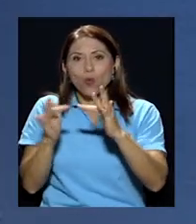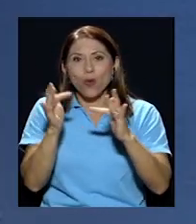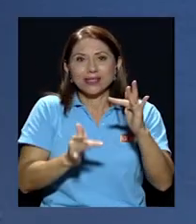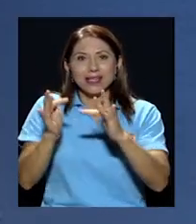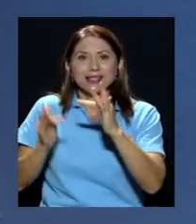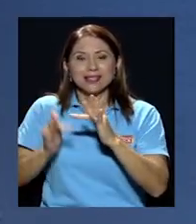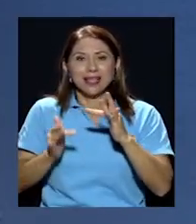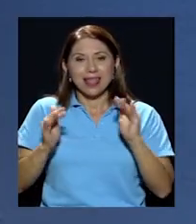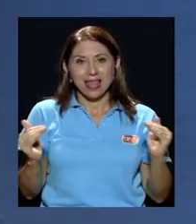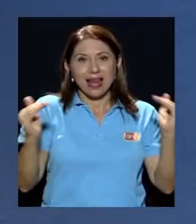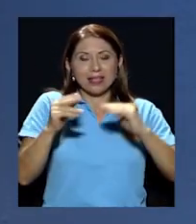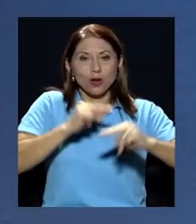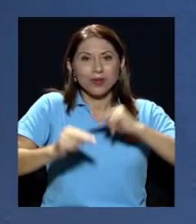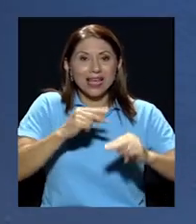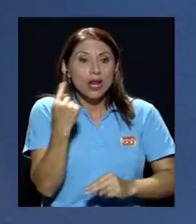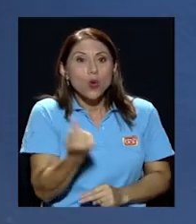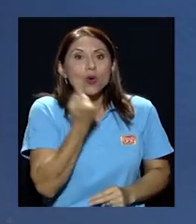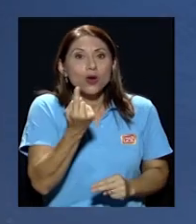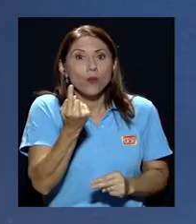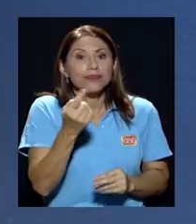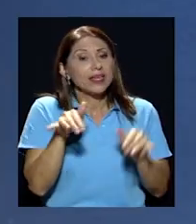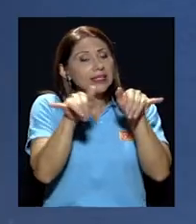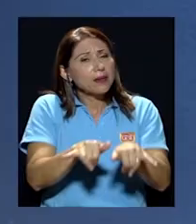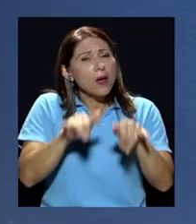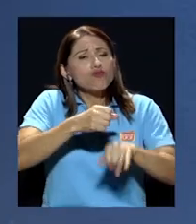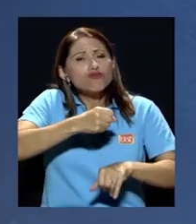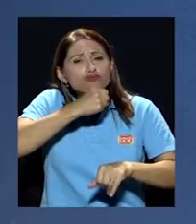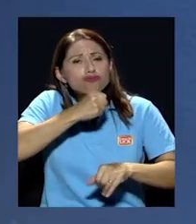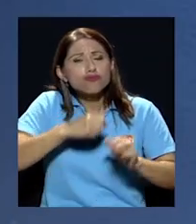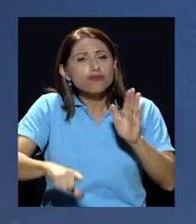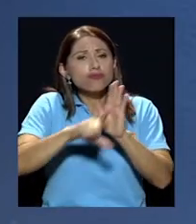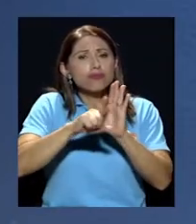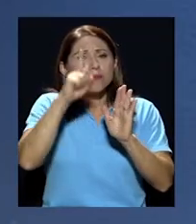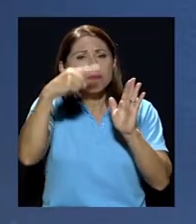el único y se mantuvo la vieja ley de 1954